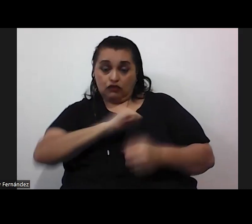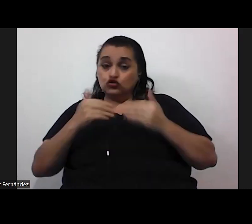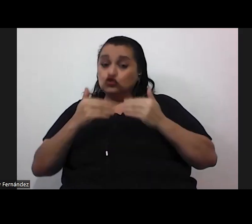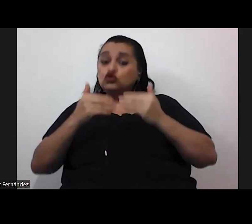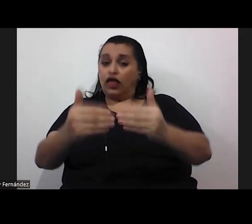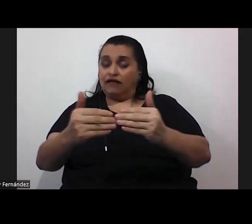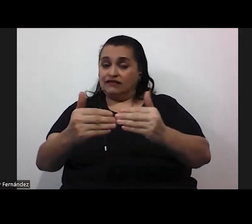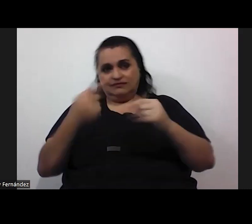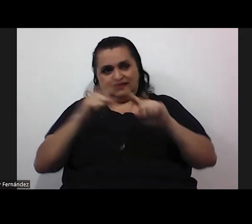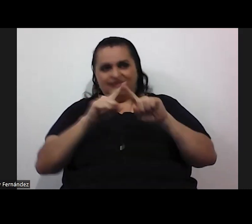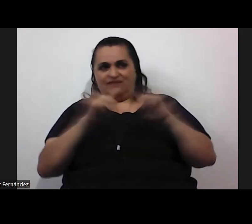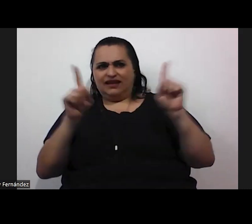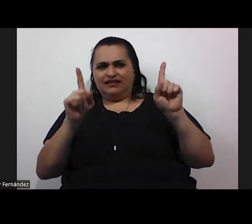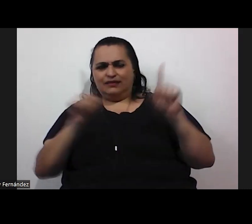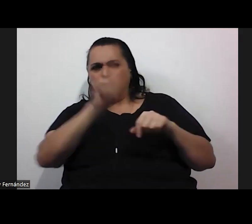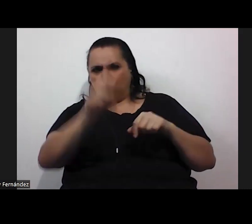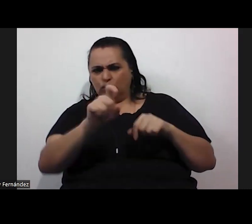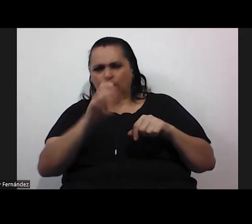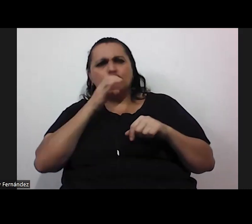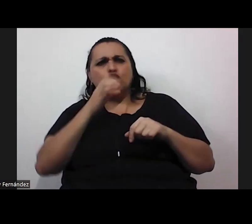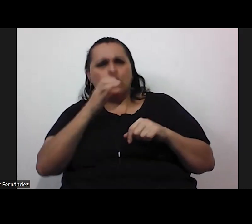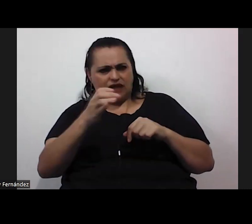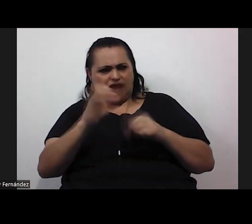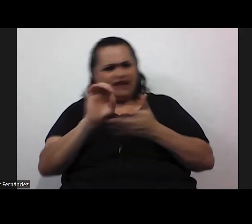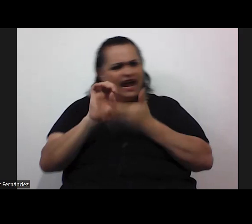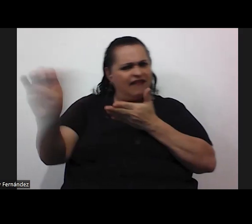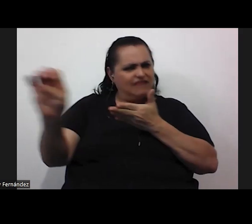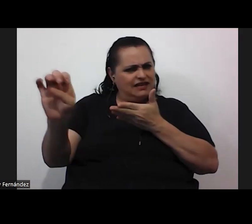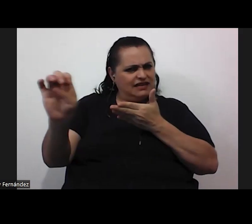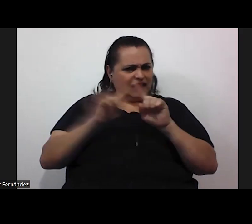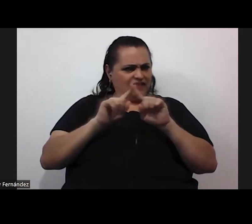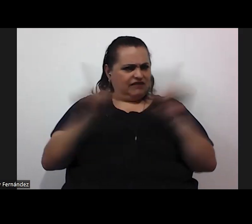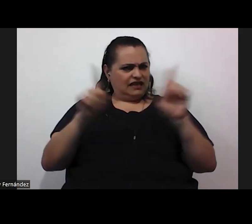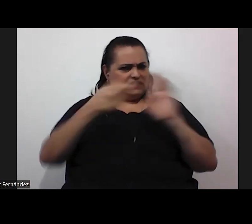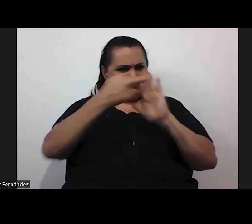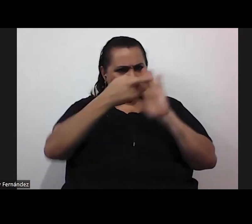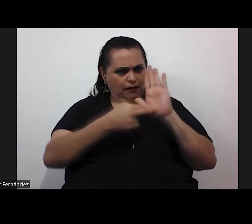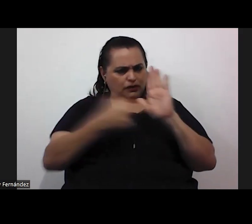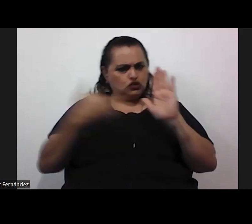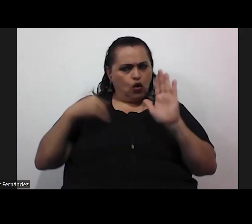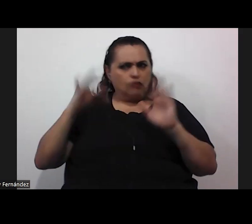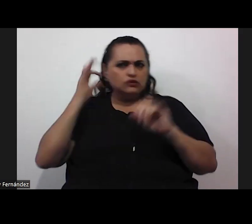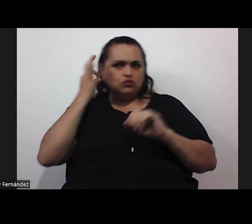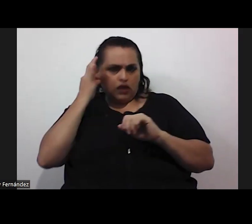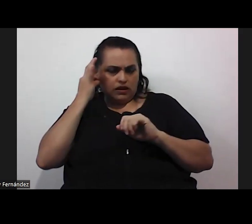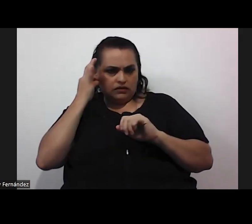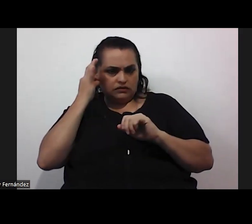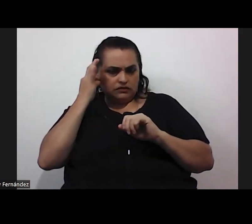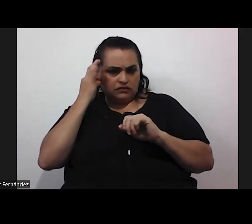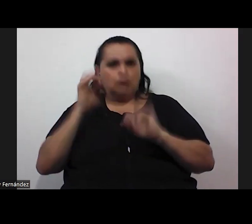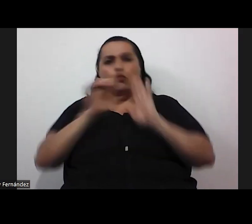distinción es recomendable evitar esas distinciones en reglamentos entre hombres y mujeres por ejemplo hay